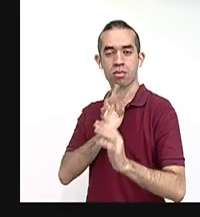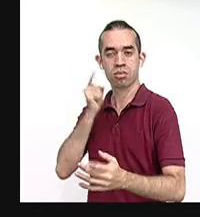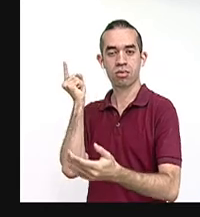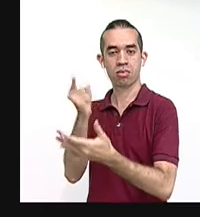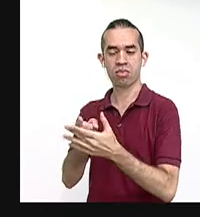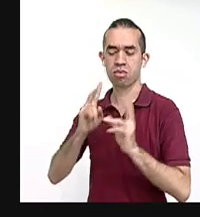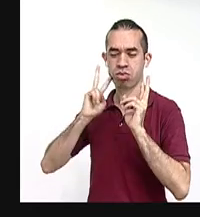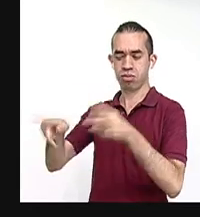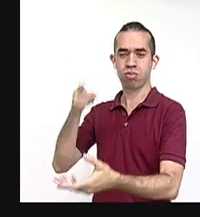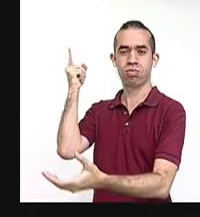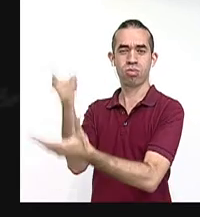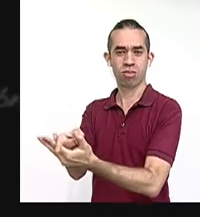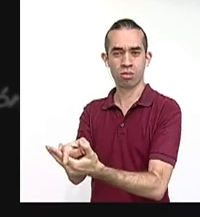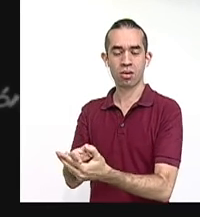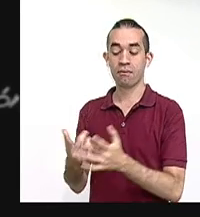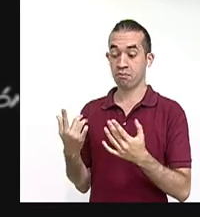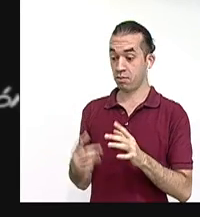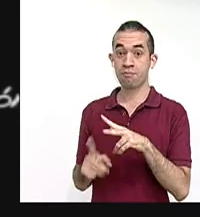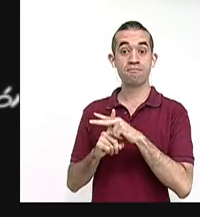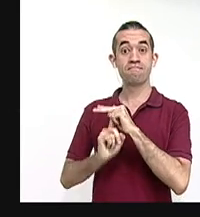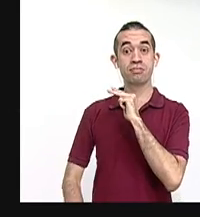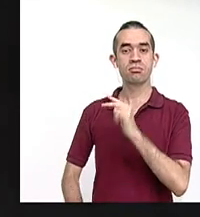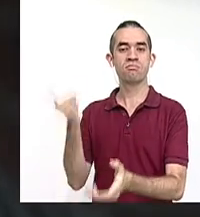y con la ausencia.